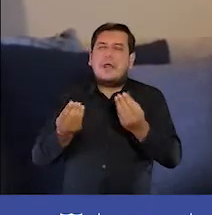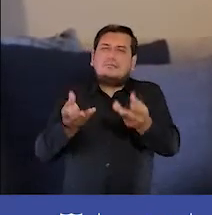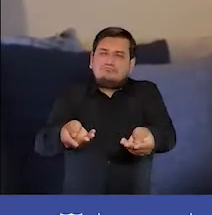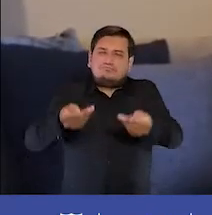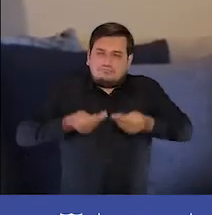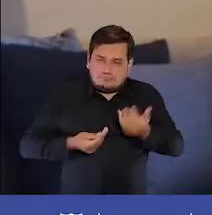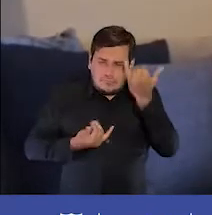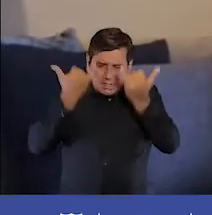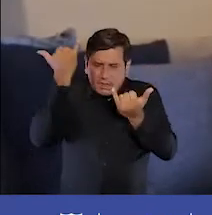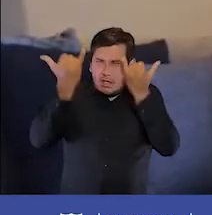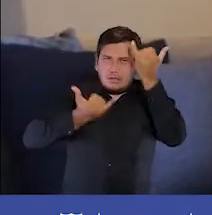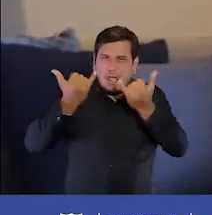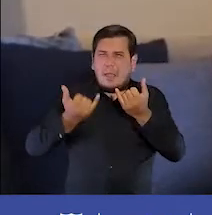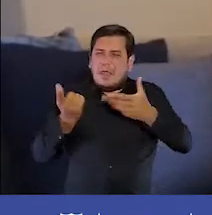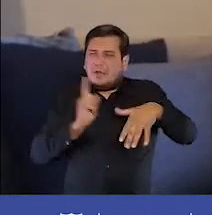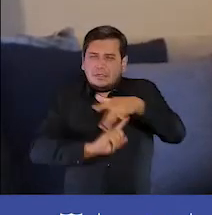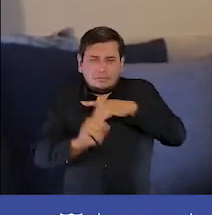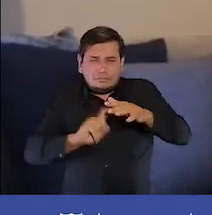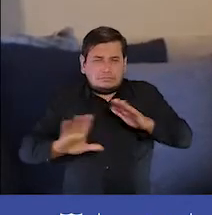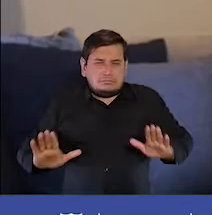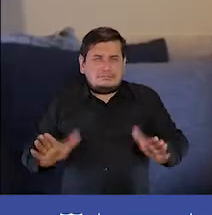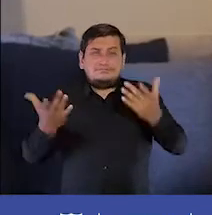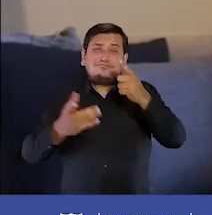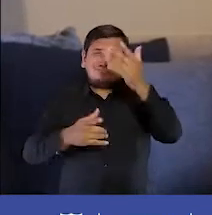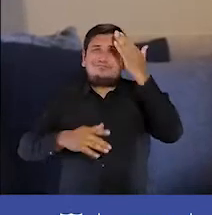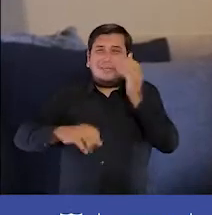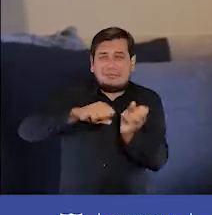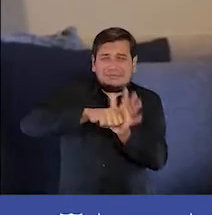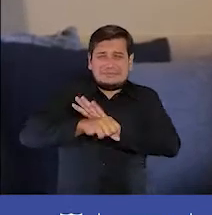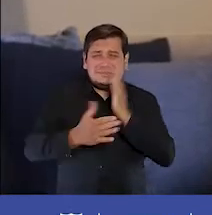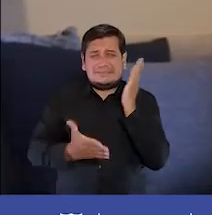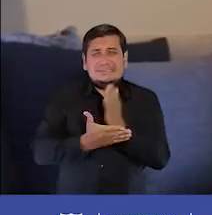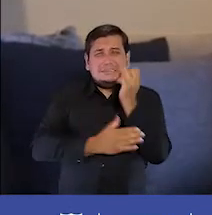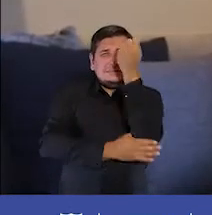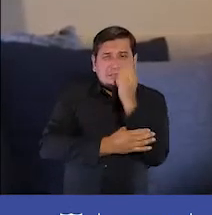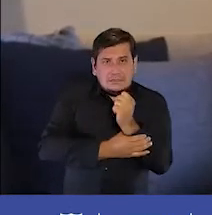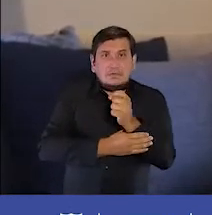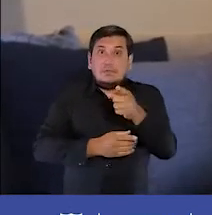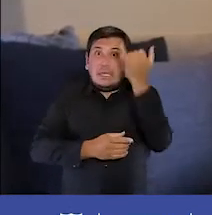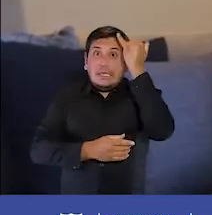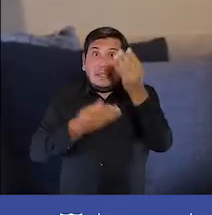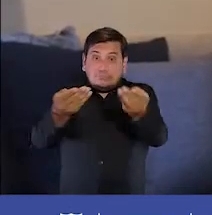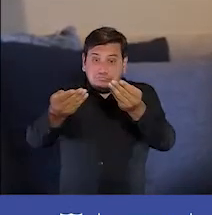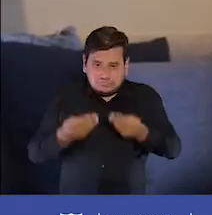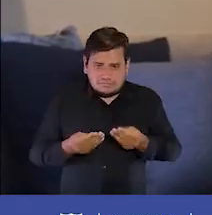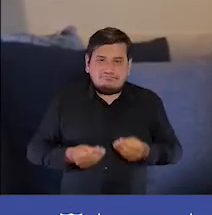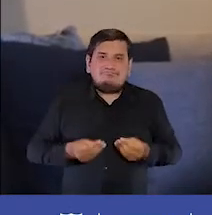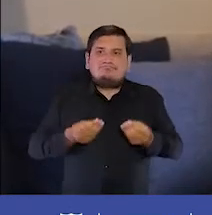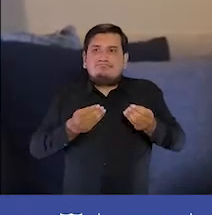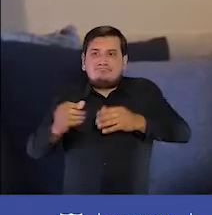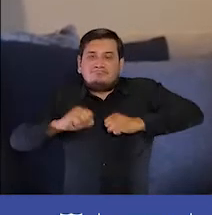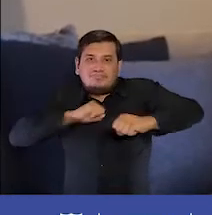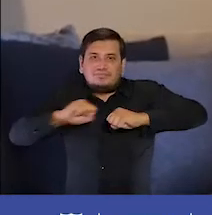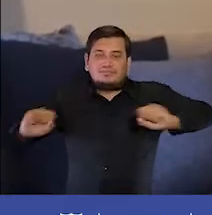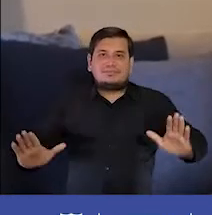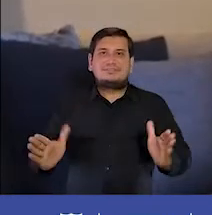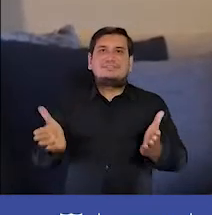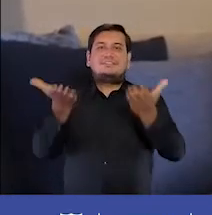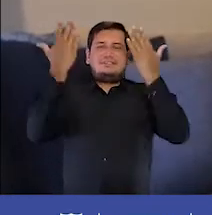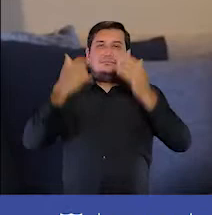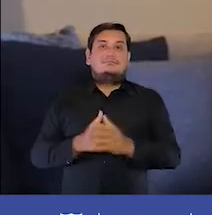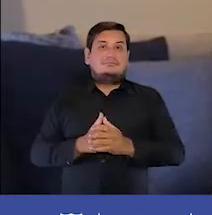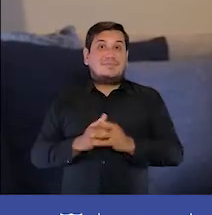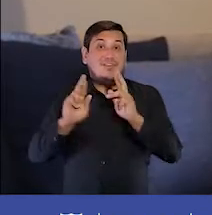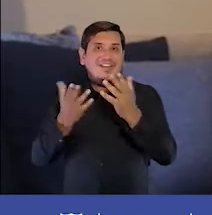para que nos ayuden a repensar a nuestro sector para sacarlo de la crisis que ha generado el COVID-19 este año.